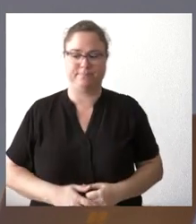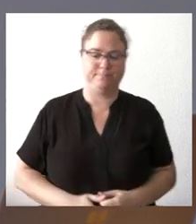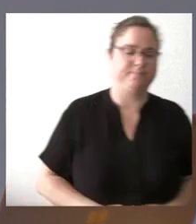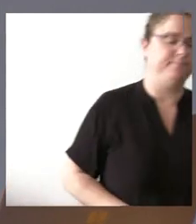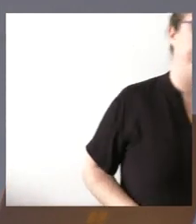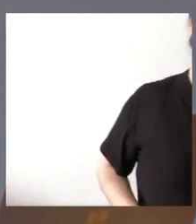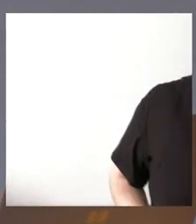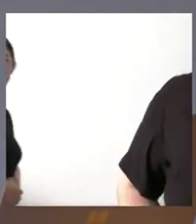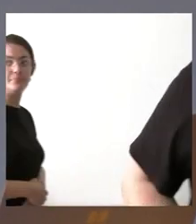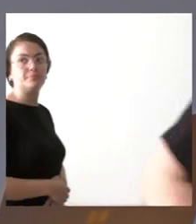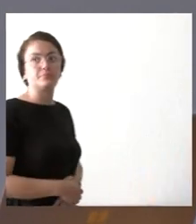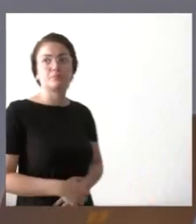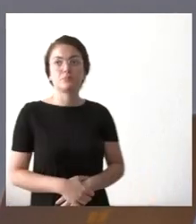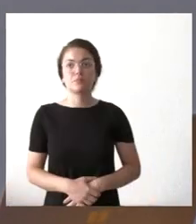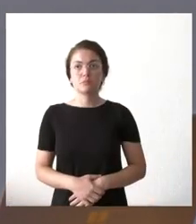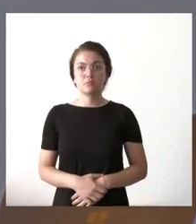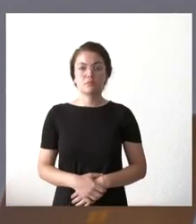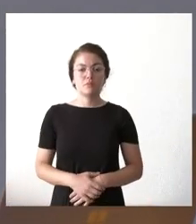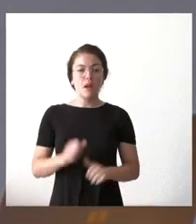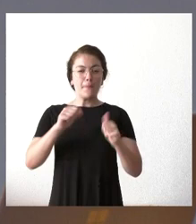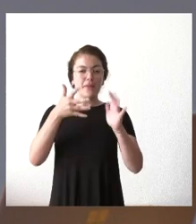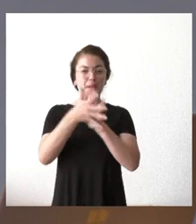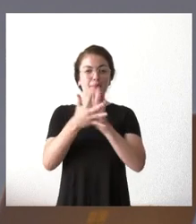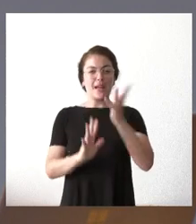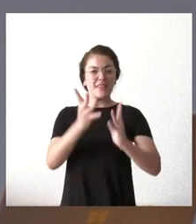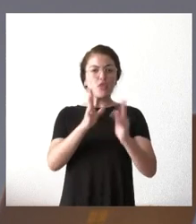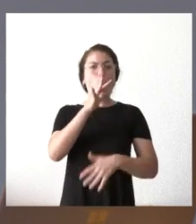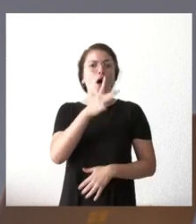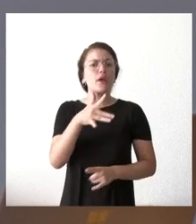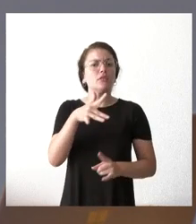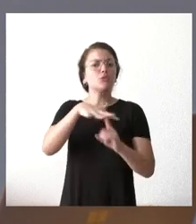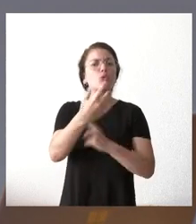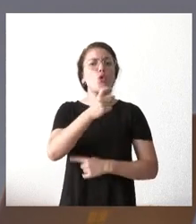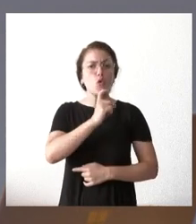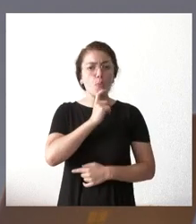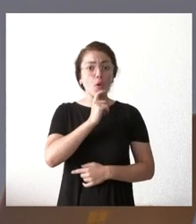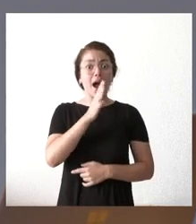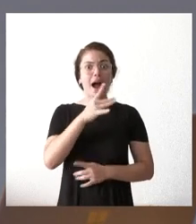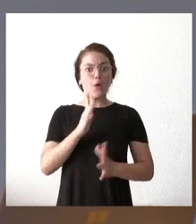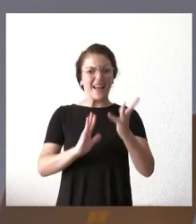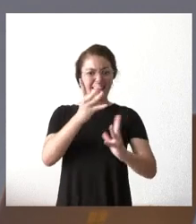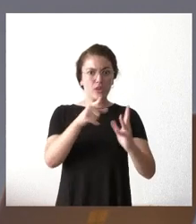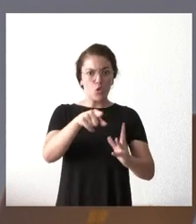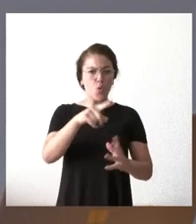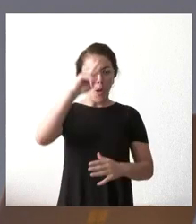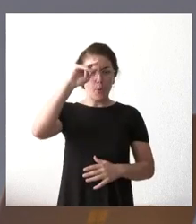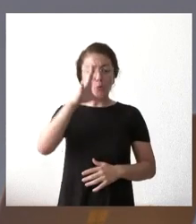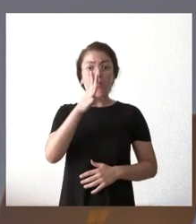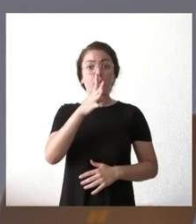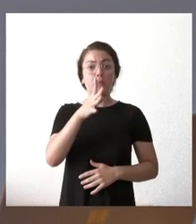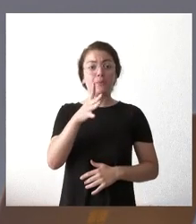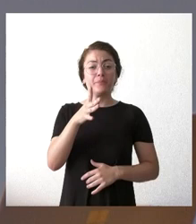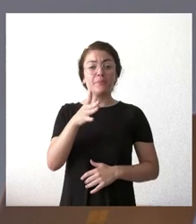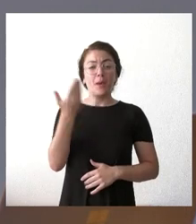Empezando por el estado de los incendios, los incendios ahora mismo que preocupan. Y hay que tener en cuenta que del día